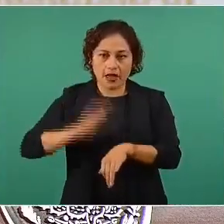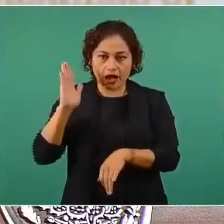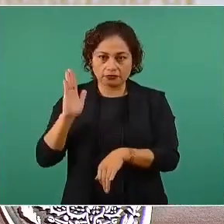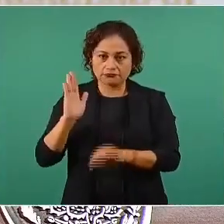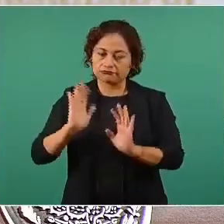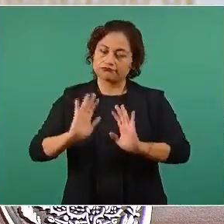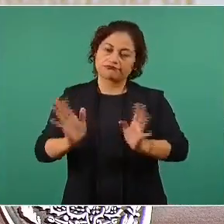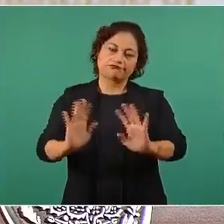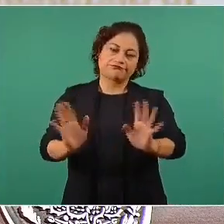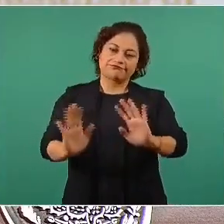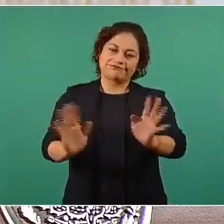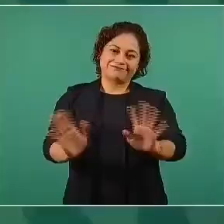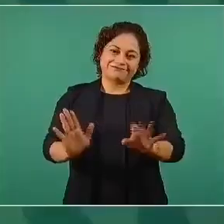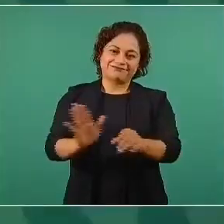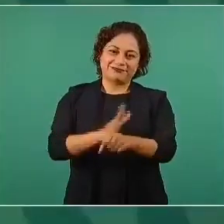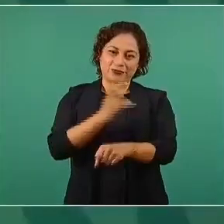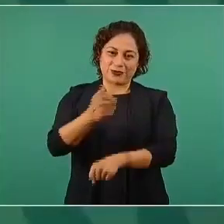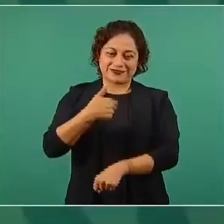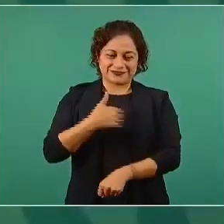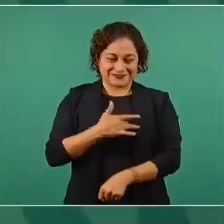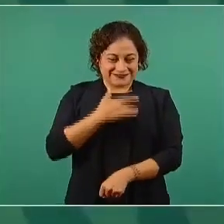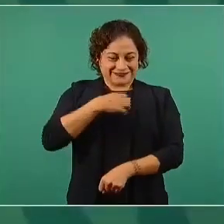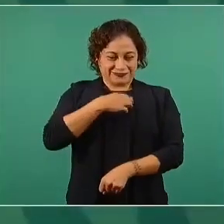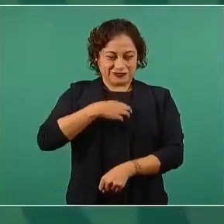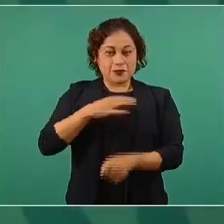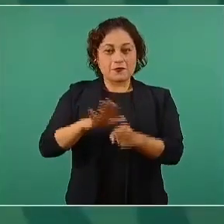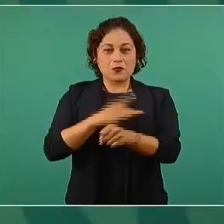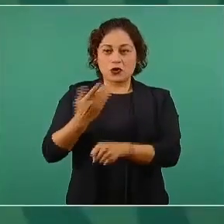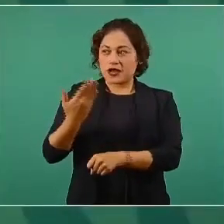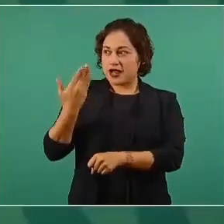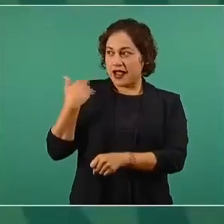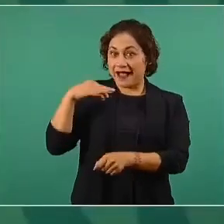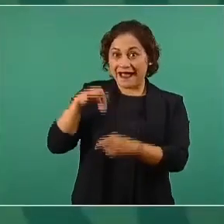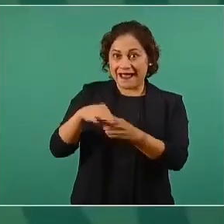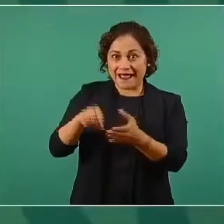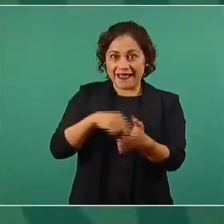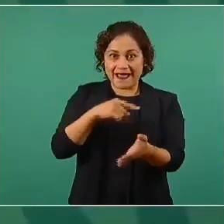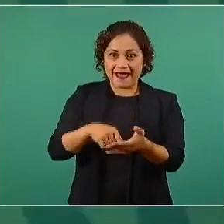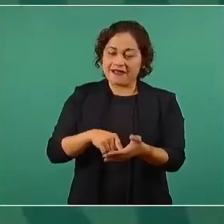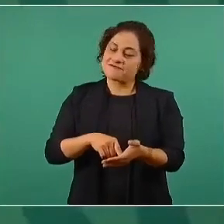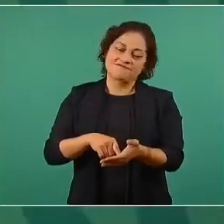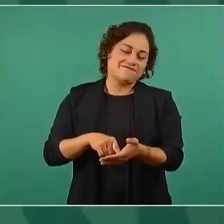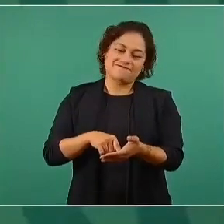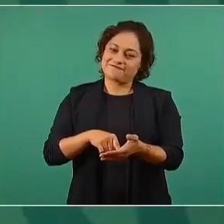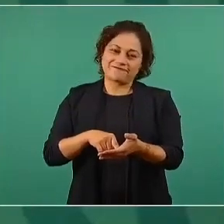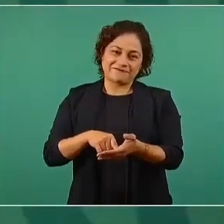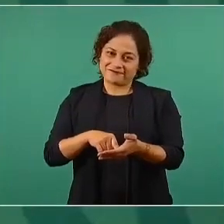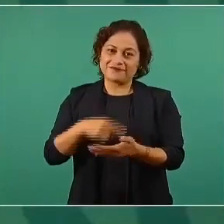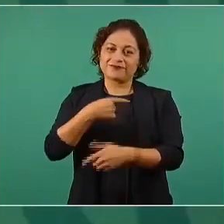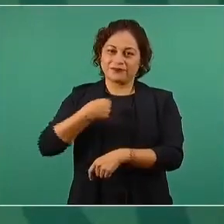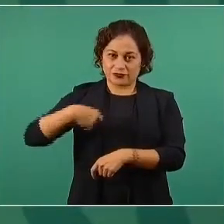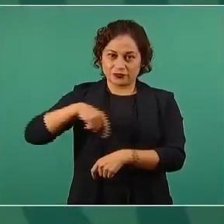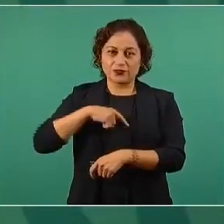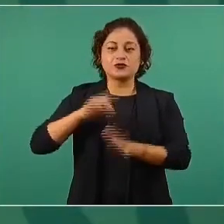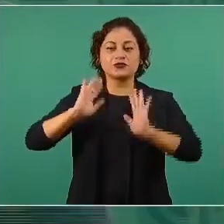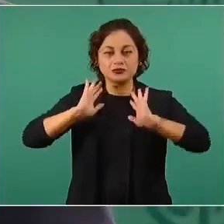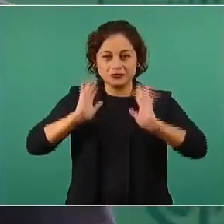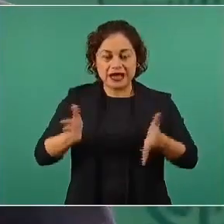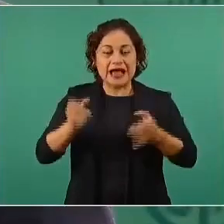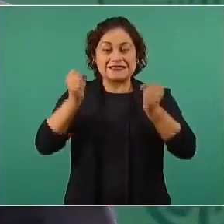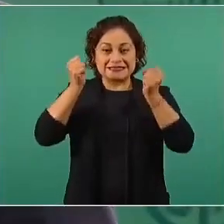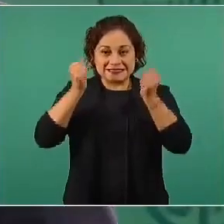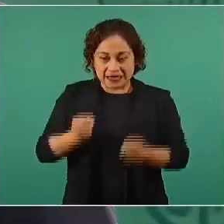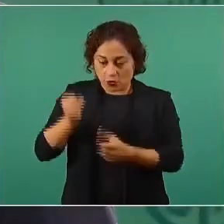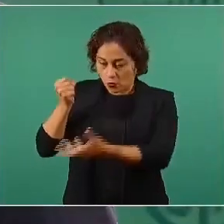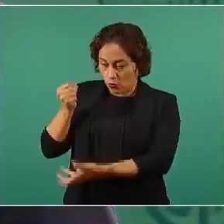porque ya está garantizado el presupuesto para los programas de bienestar y